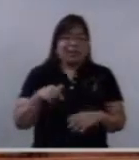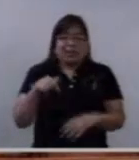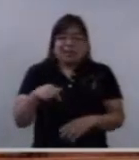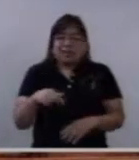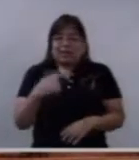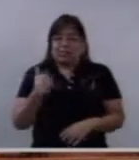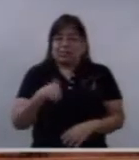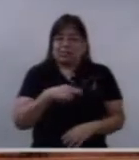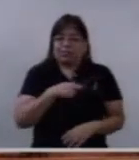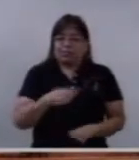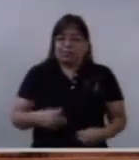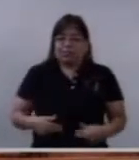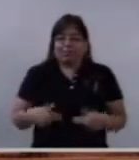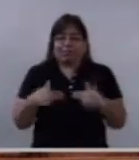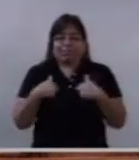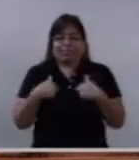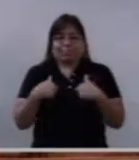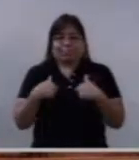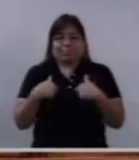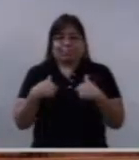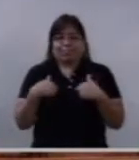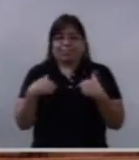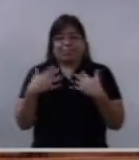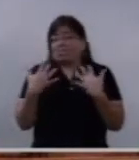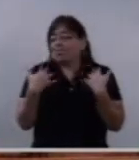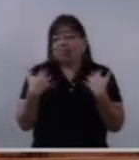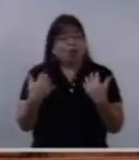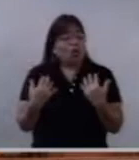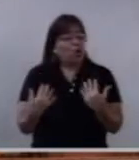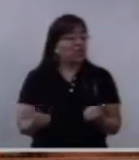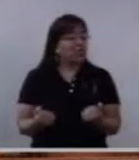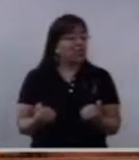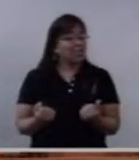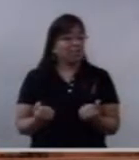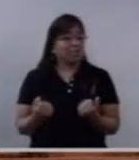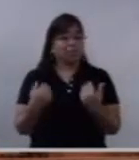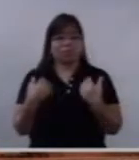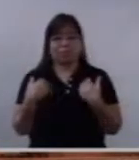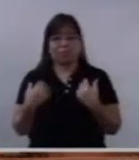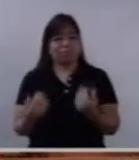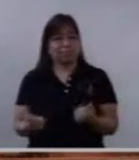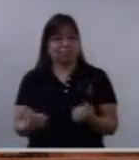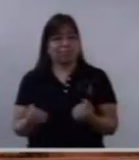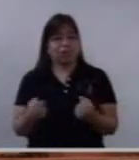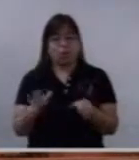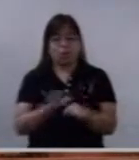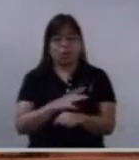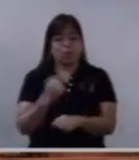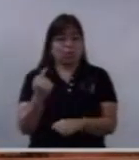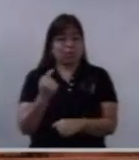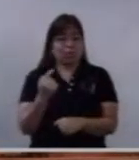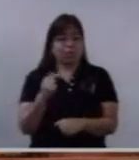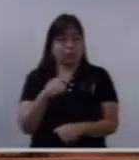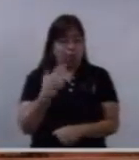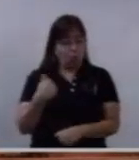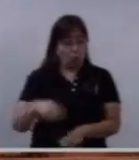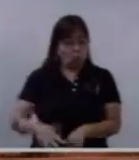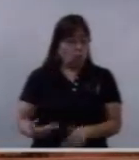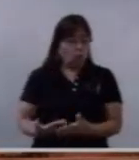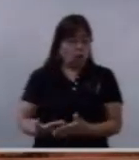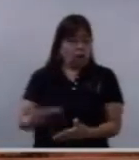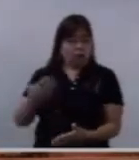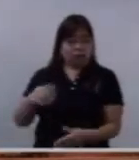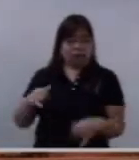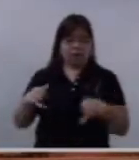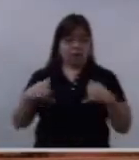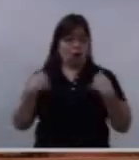para entender esto, porque de jóvenes hacemos